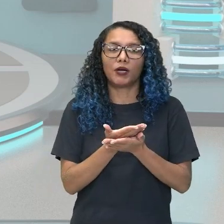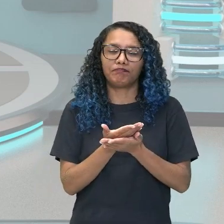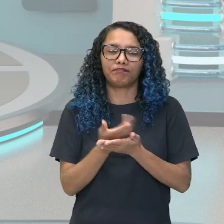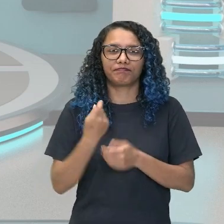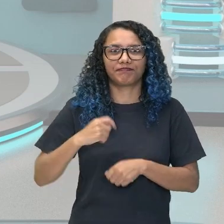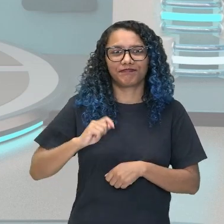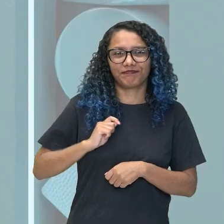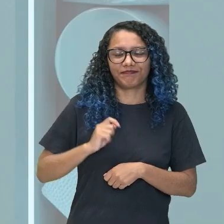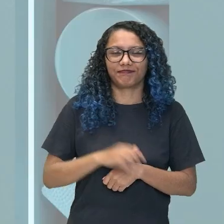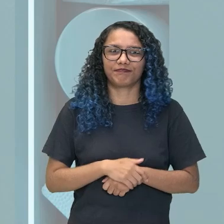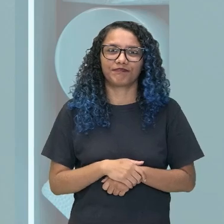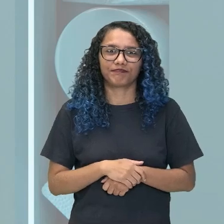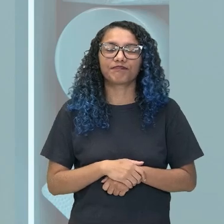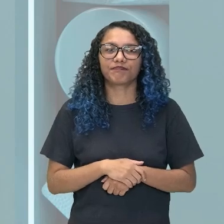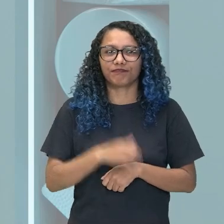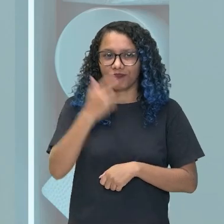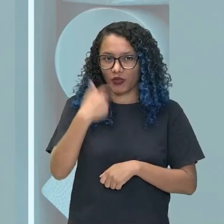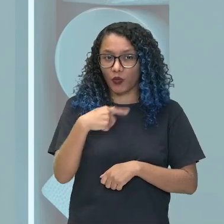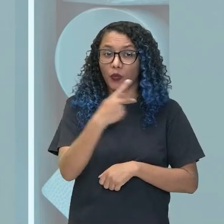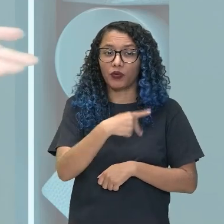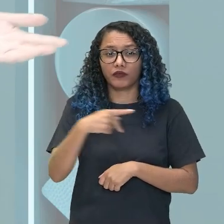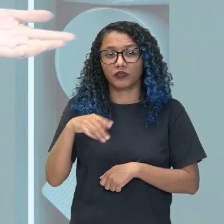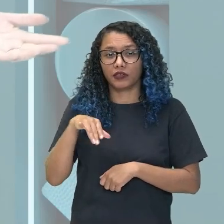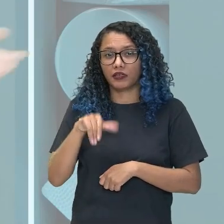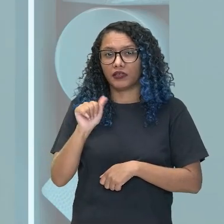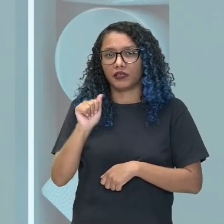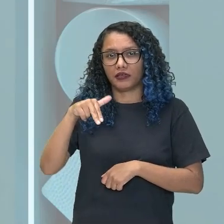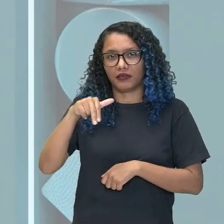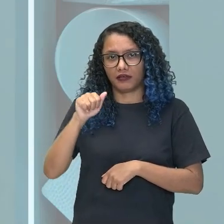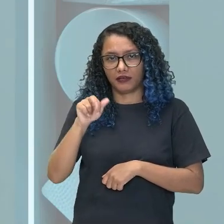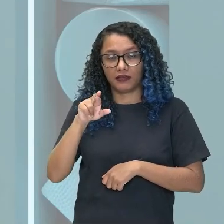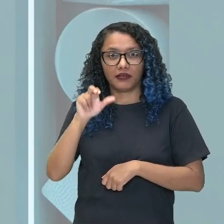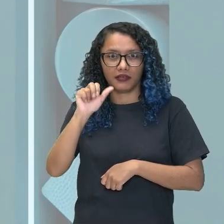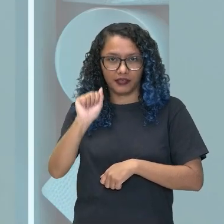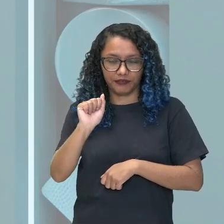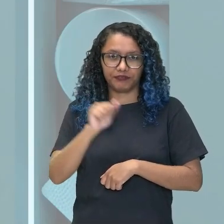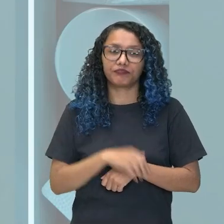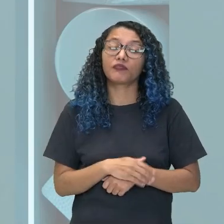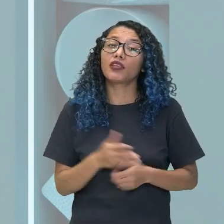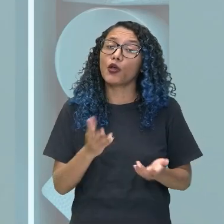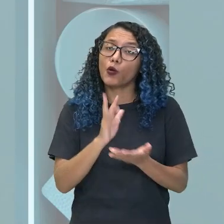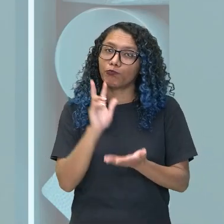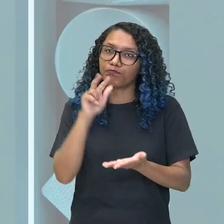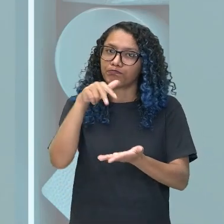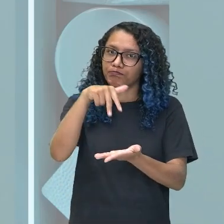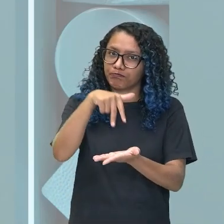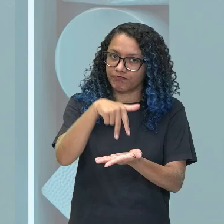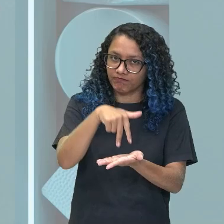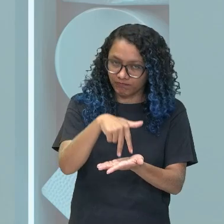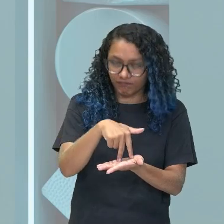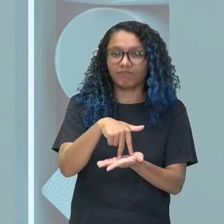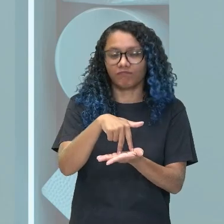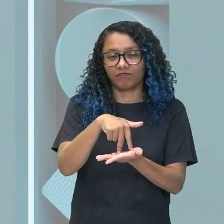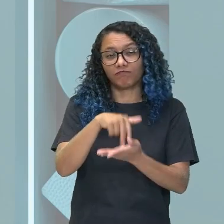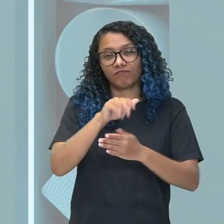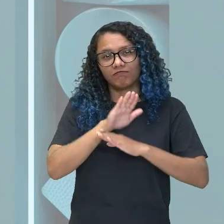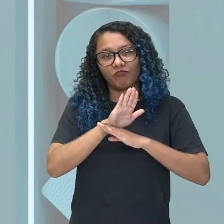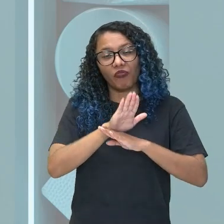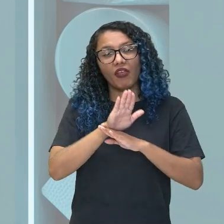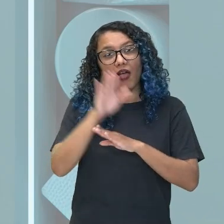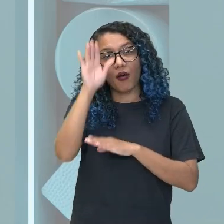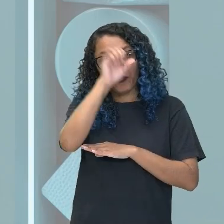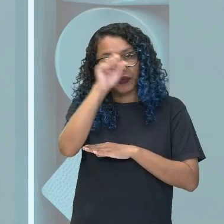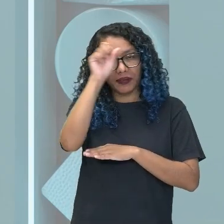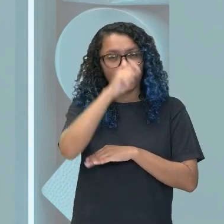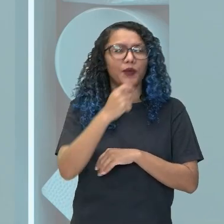española. Yo soy la maestra Yanara Camuza y estaré aquí con vosotros os ayudando a